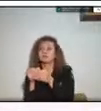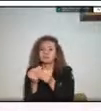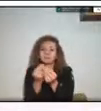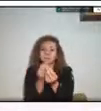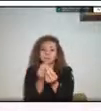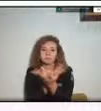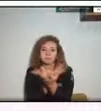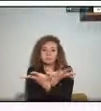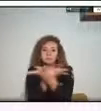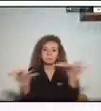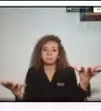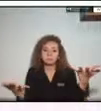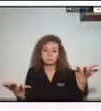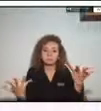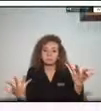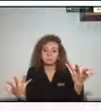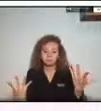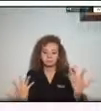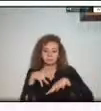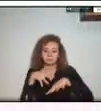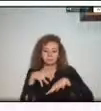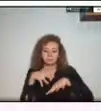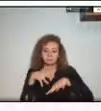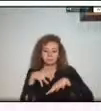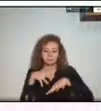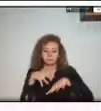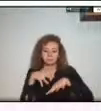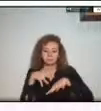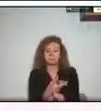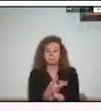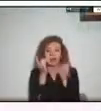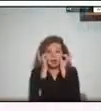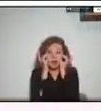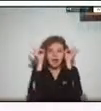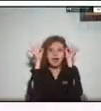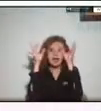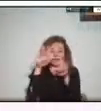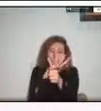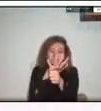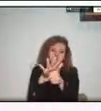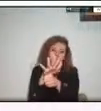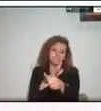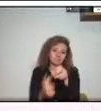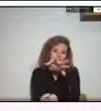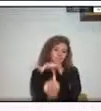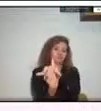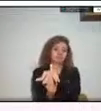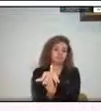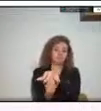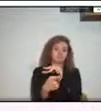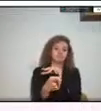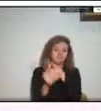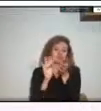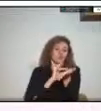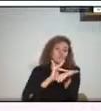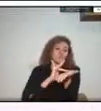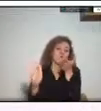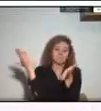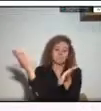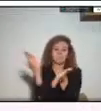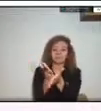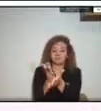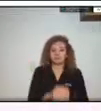los escenarios de riesgo y algunas materialización de estos riesgos que generan emergencias y desastres